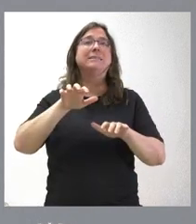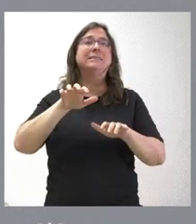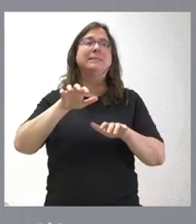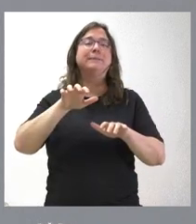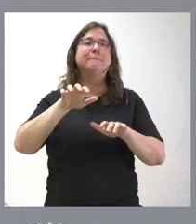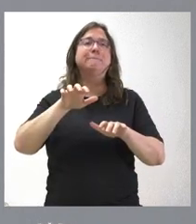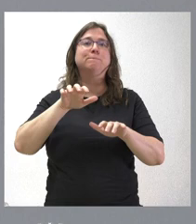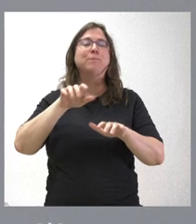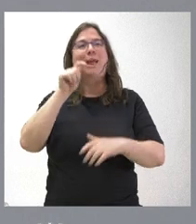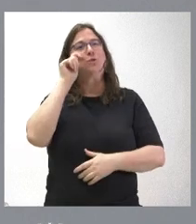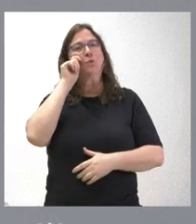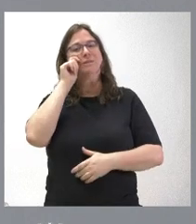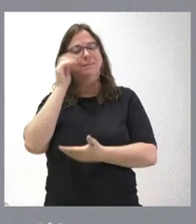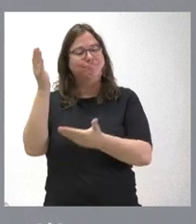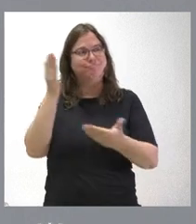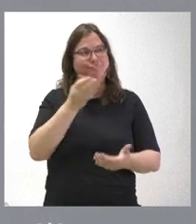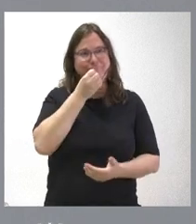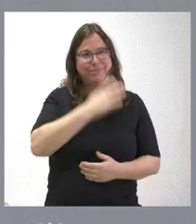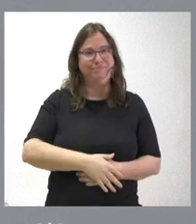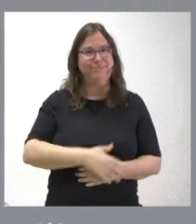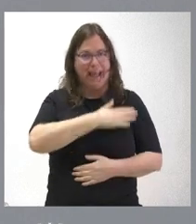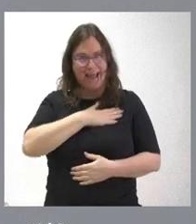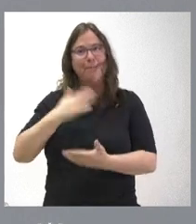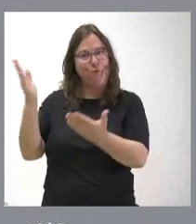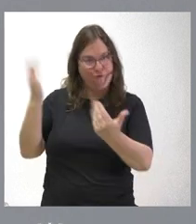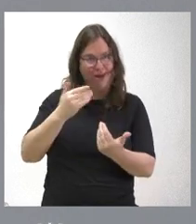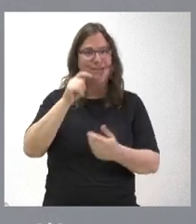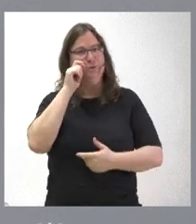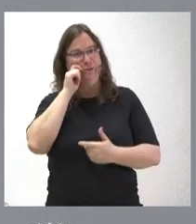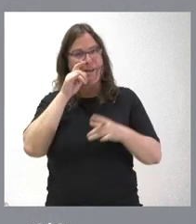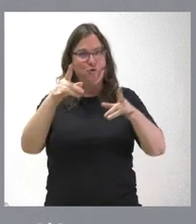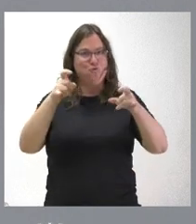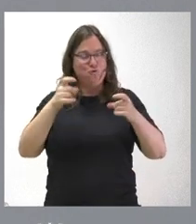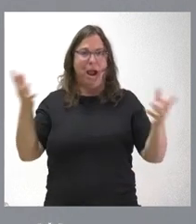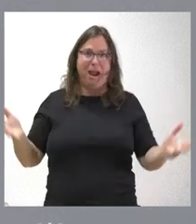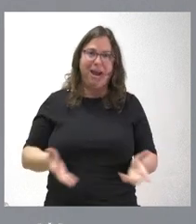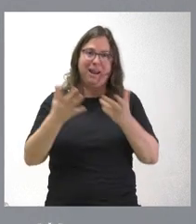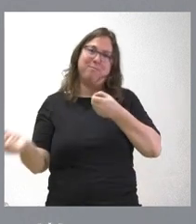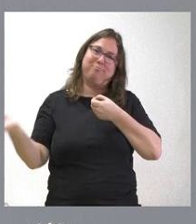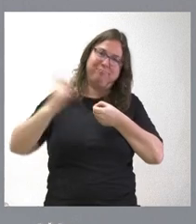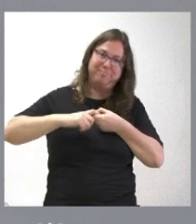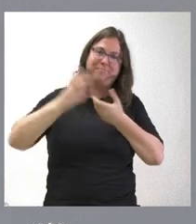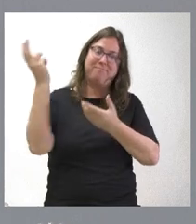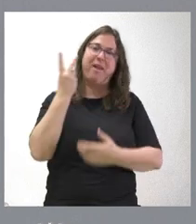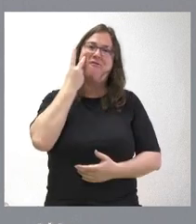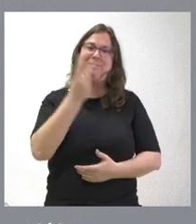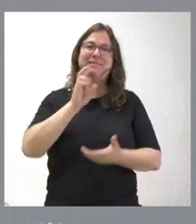recibimos bien a los turistas. Queremos que vengan los turistas, animamos a los turistas a visitar nuestra comunidad.